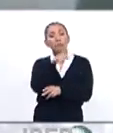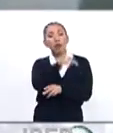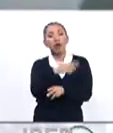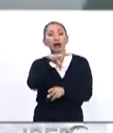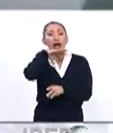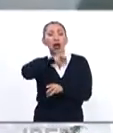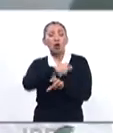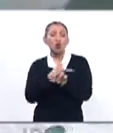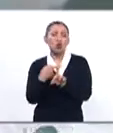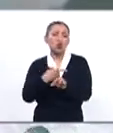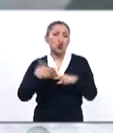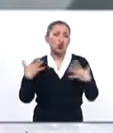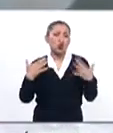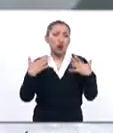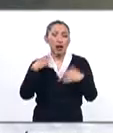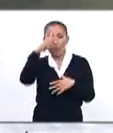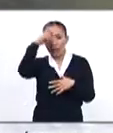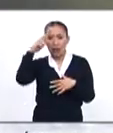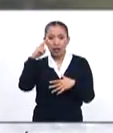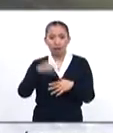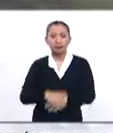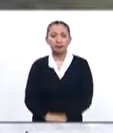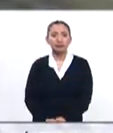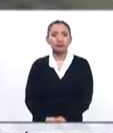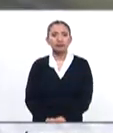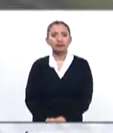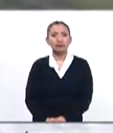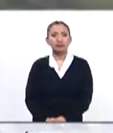las altas temperaturas del verano austral.